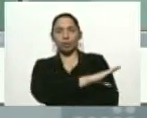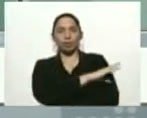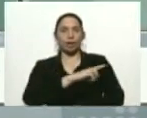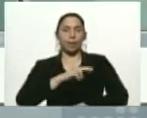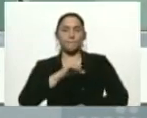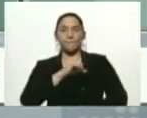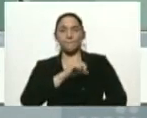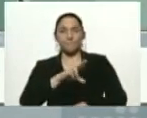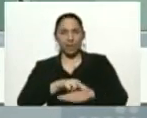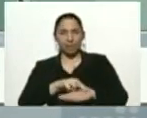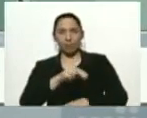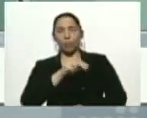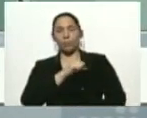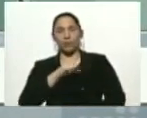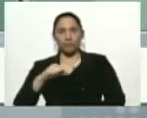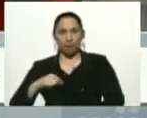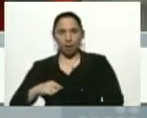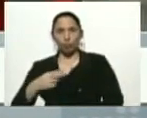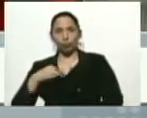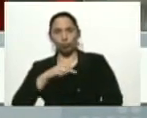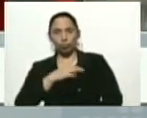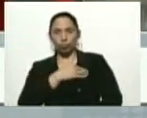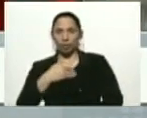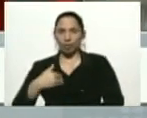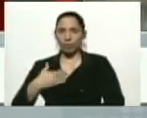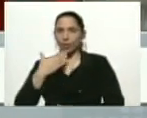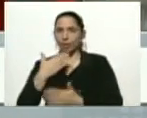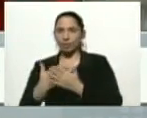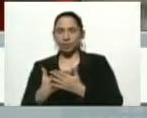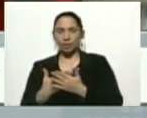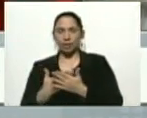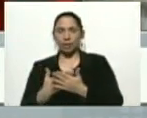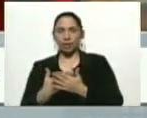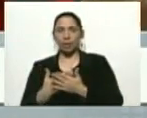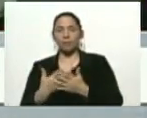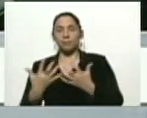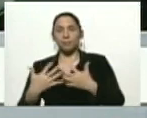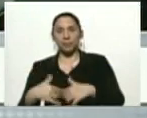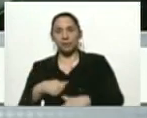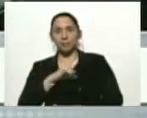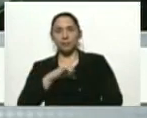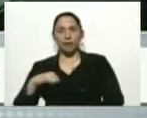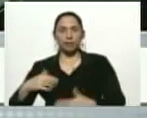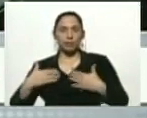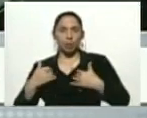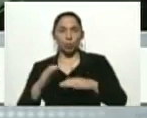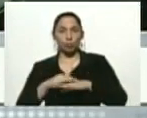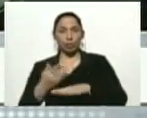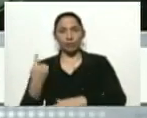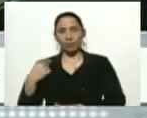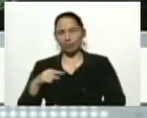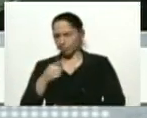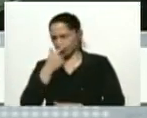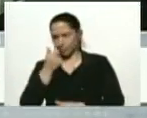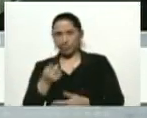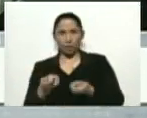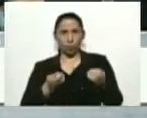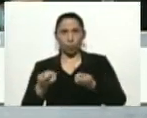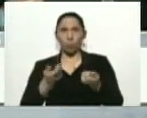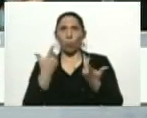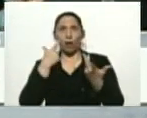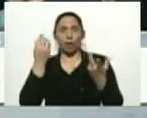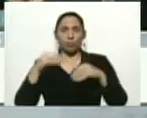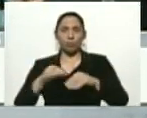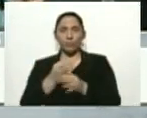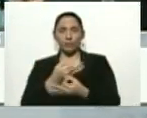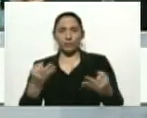nuevamente agradecer al sector privado de salud, porque han tenido una coordinación perfecta